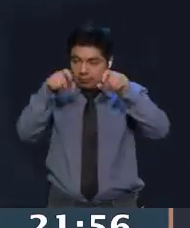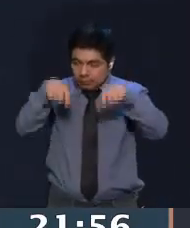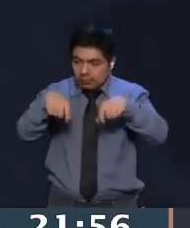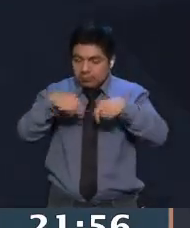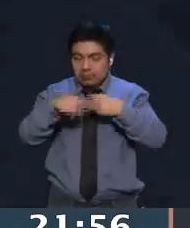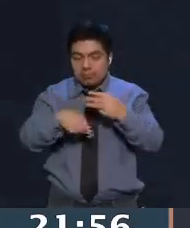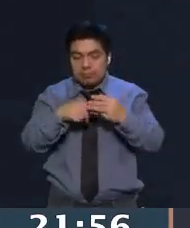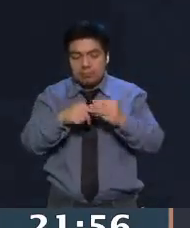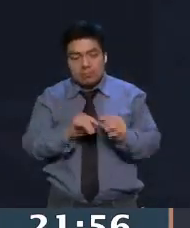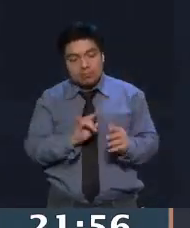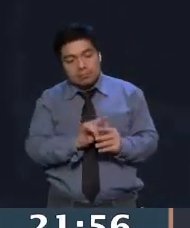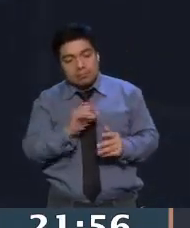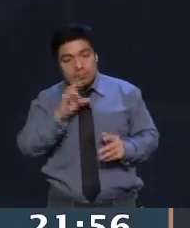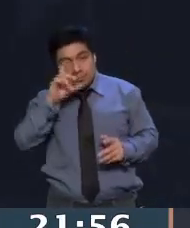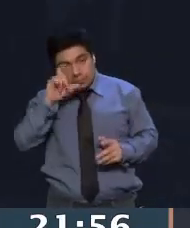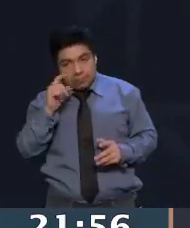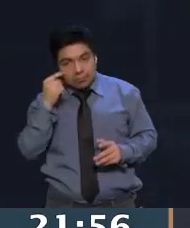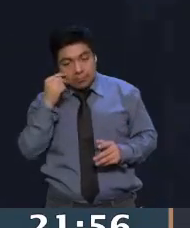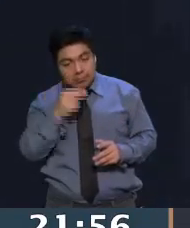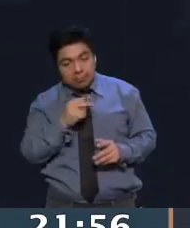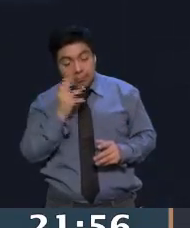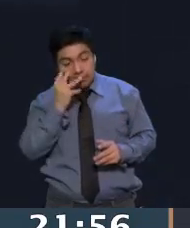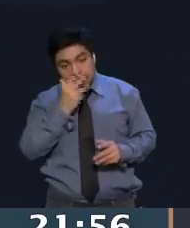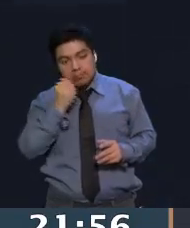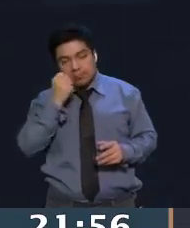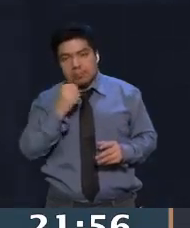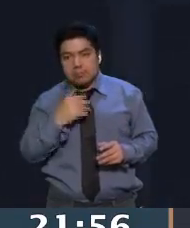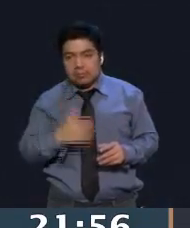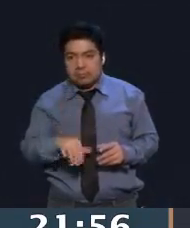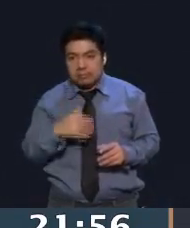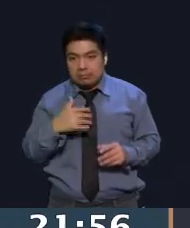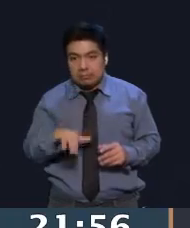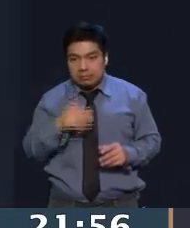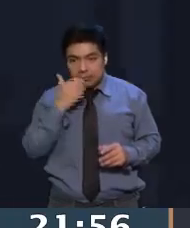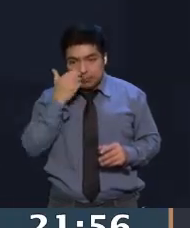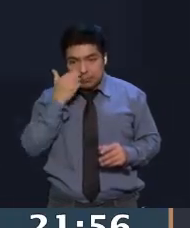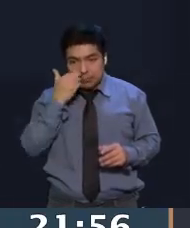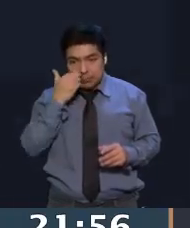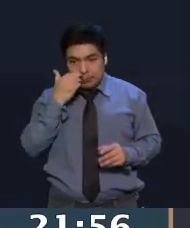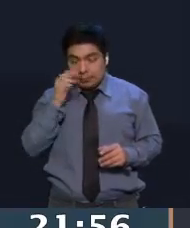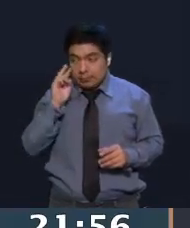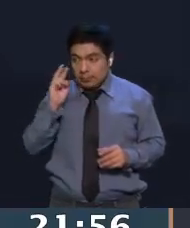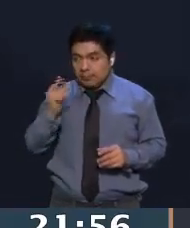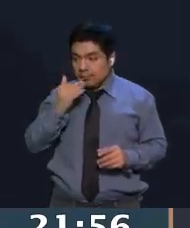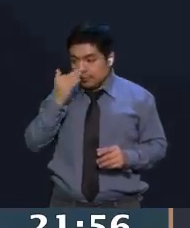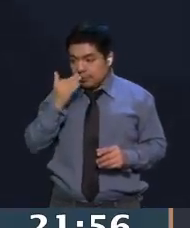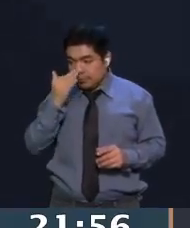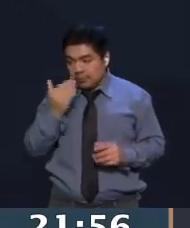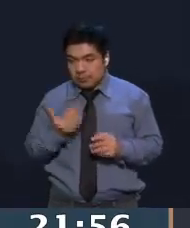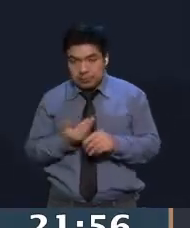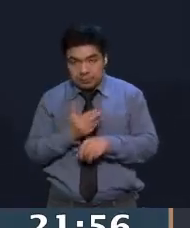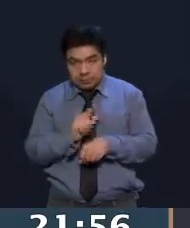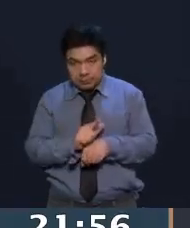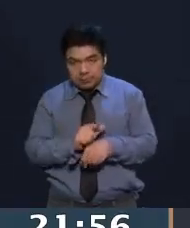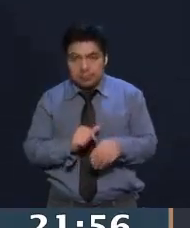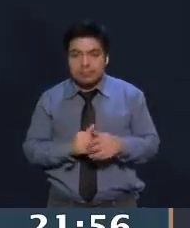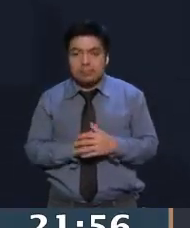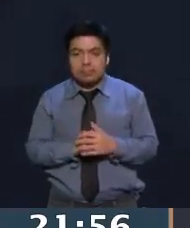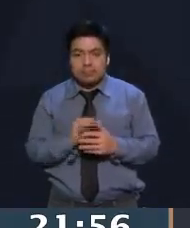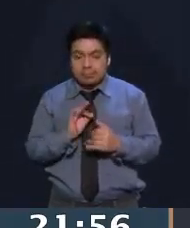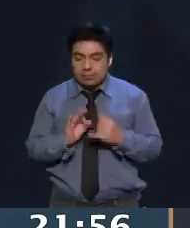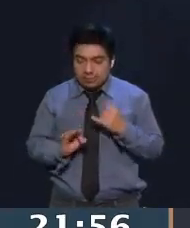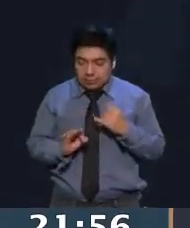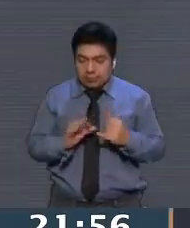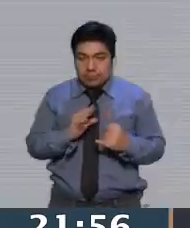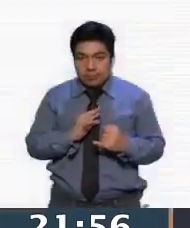portarretratos, que hacen unos portarretratos de verdad hermosos. Todo, como lo estamos viendo en pantalla, con flores naturales. Y, finalmente,